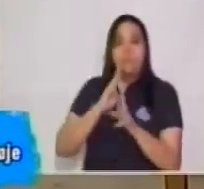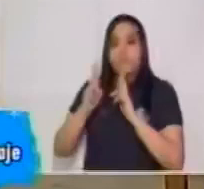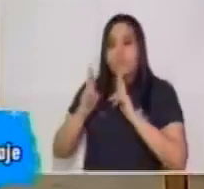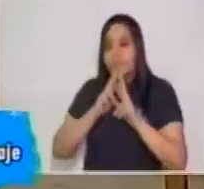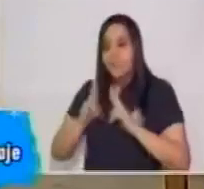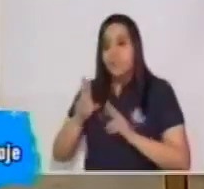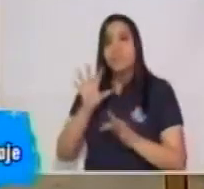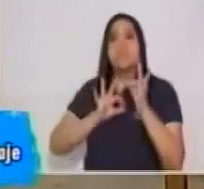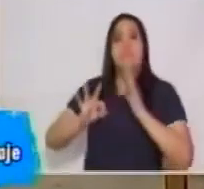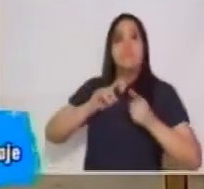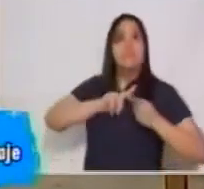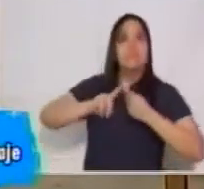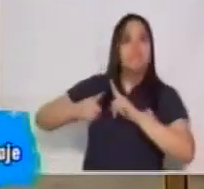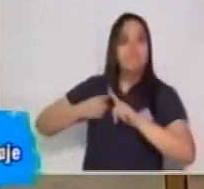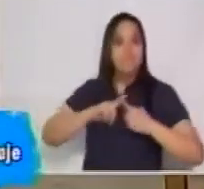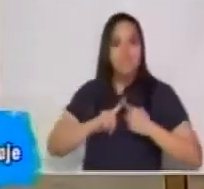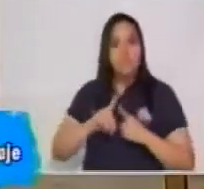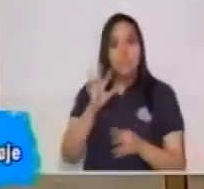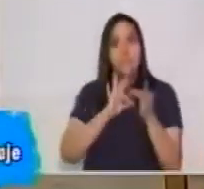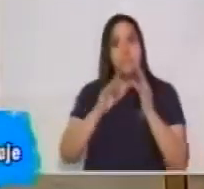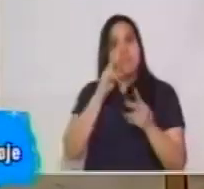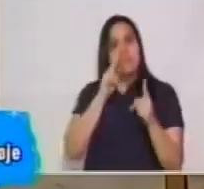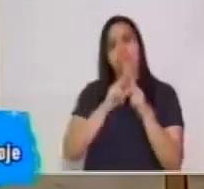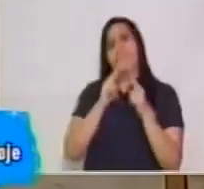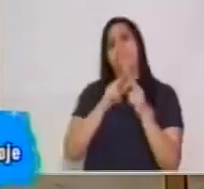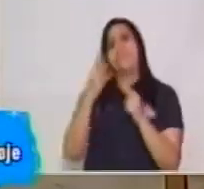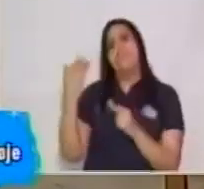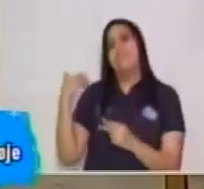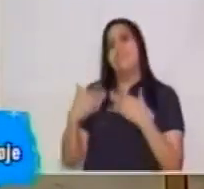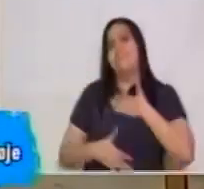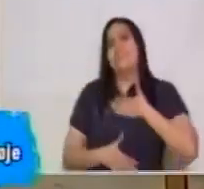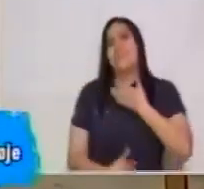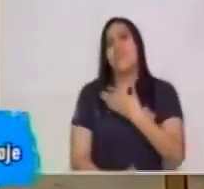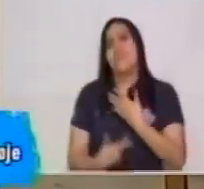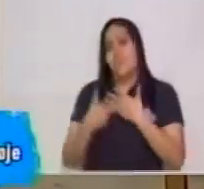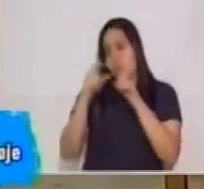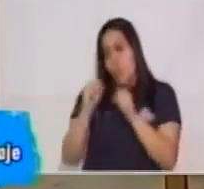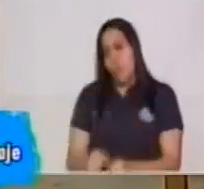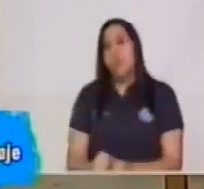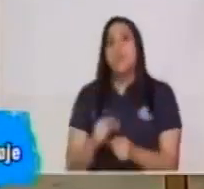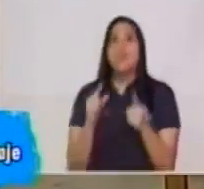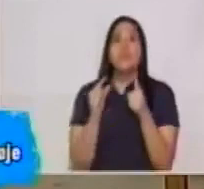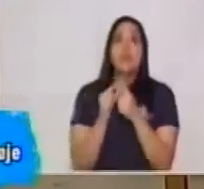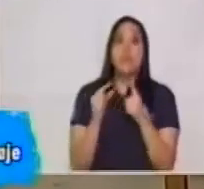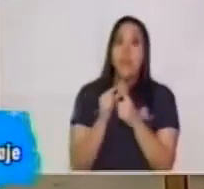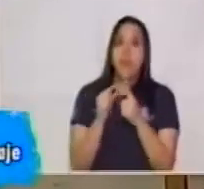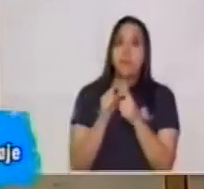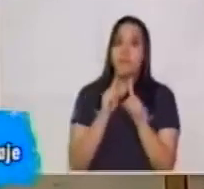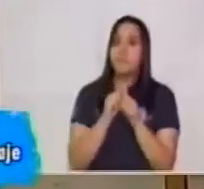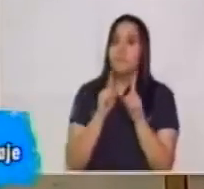de amistad, o se conoce mucho, hay mucha confianza, para poder utilizar este tipo de palabras.